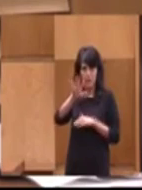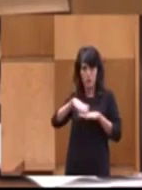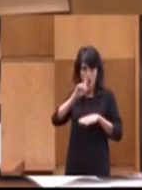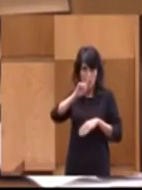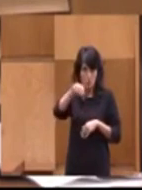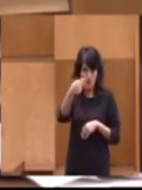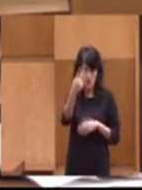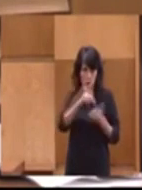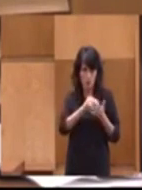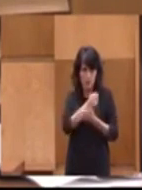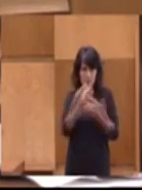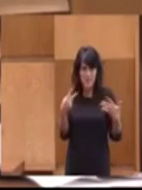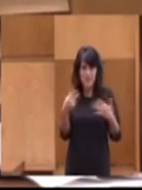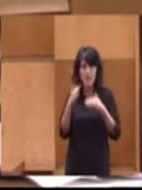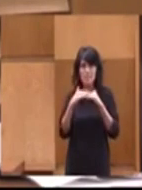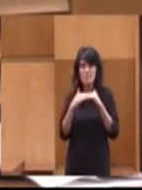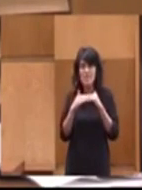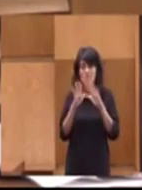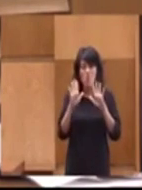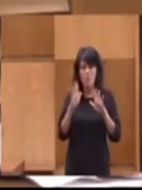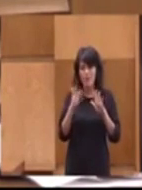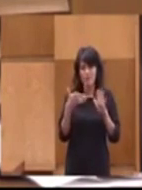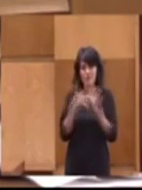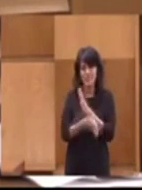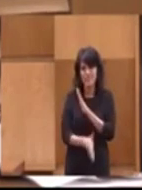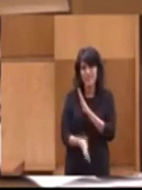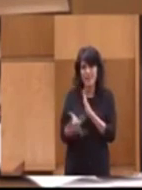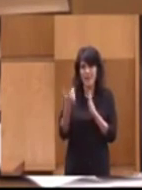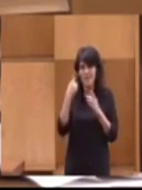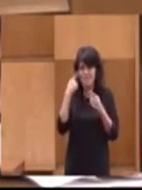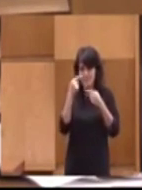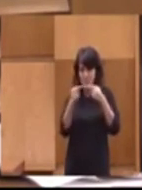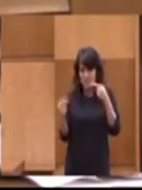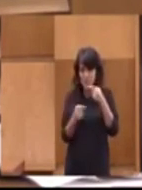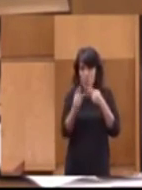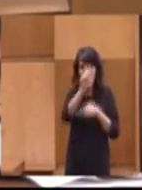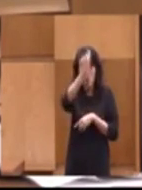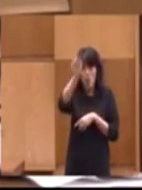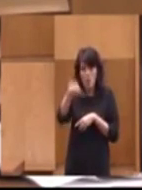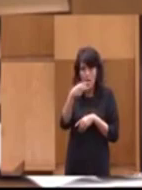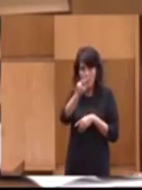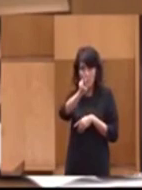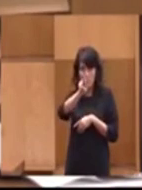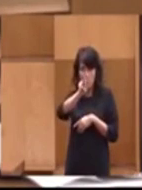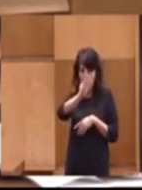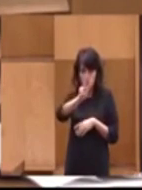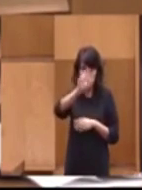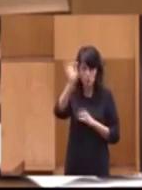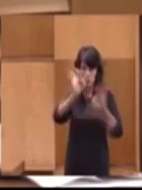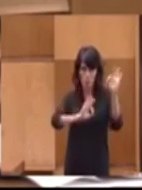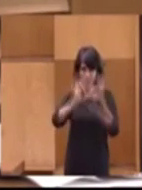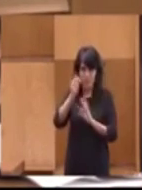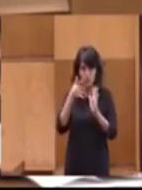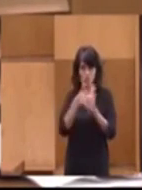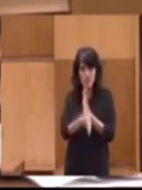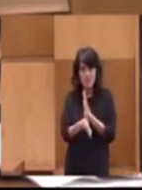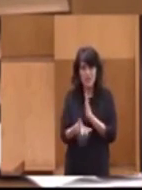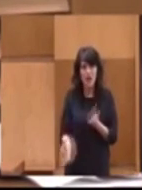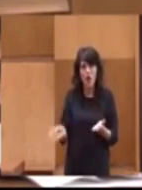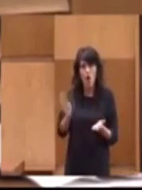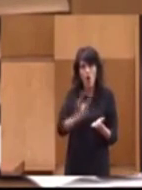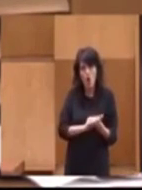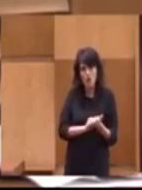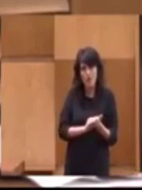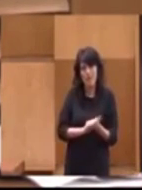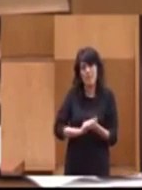2017, el mínimo legal, pero muy por debajo de la inflación prevista que está en el 1,2%, lo que supone una nueva disminución